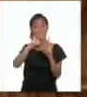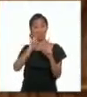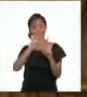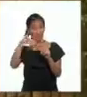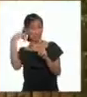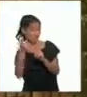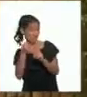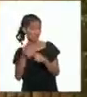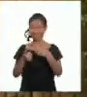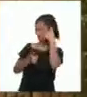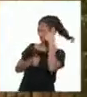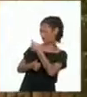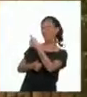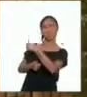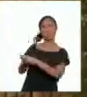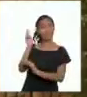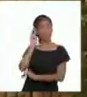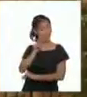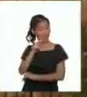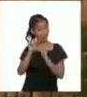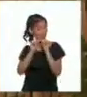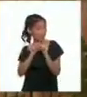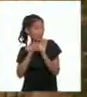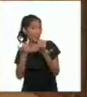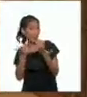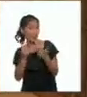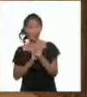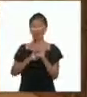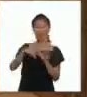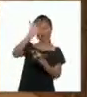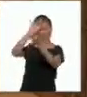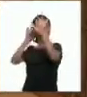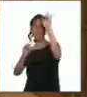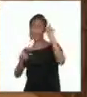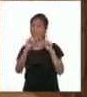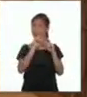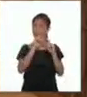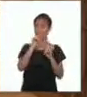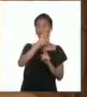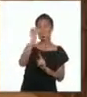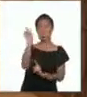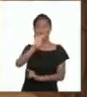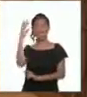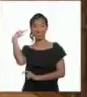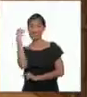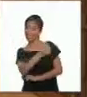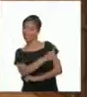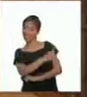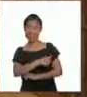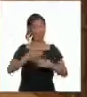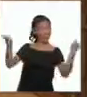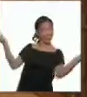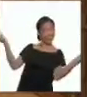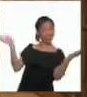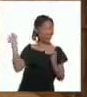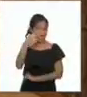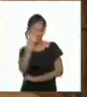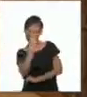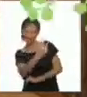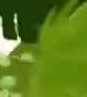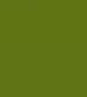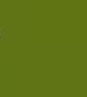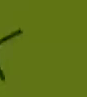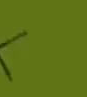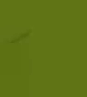bizcacha estupendo veamos a continuación la magia de las palabras con la señora bizcacha vamos con